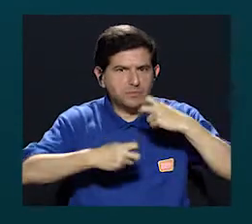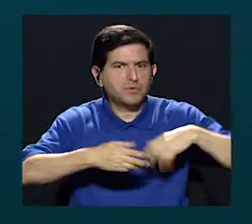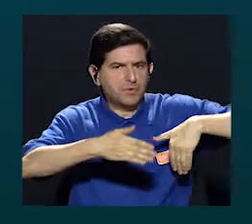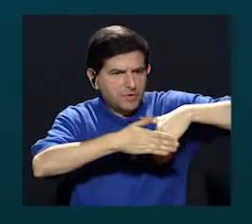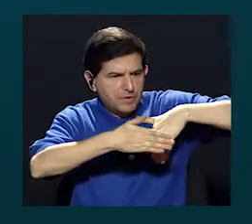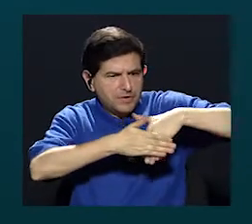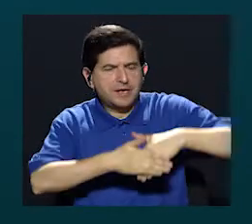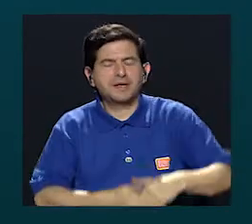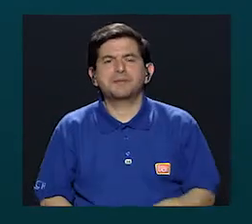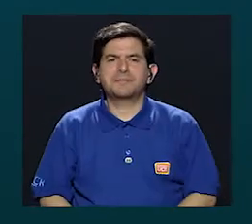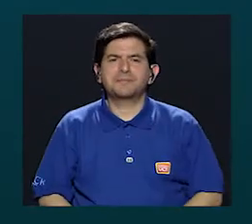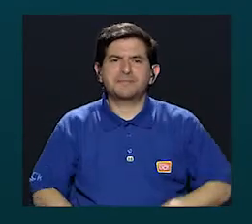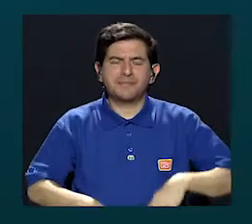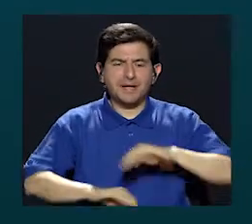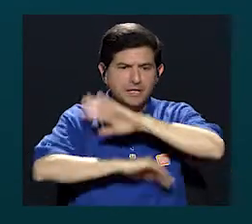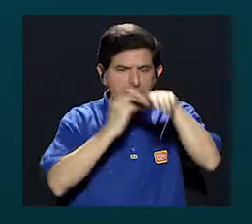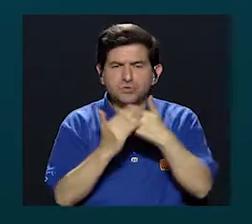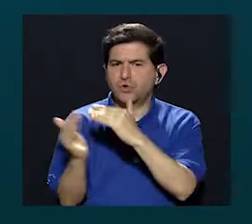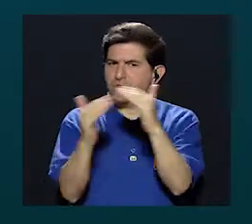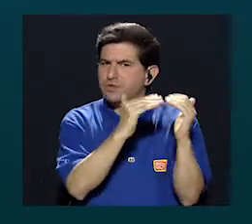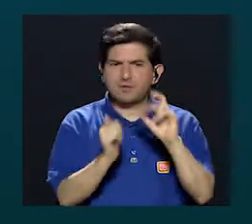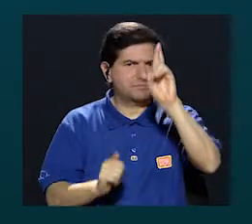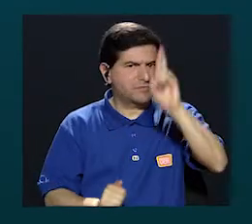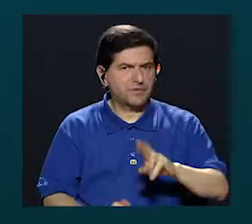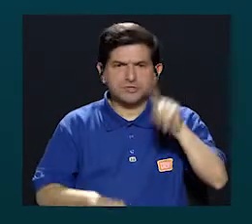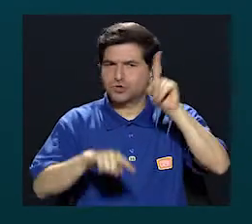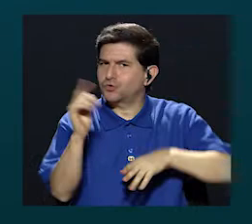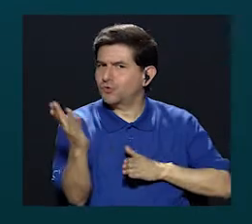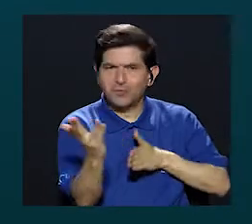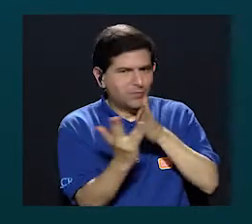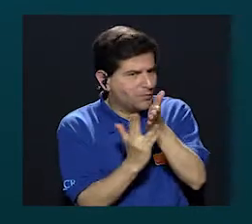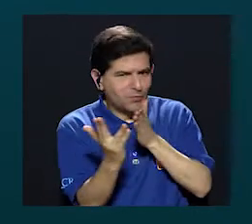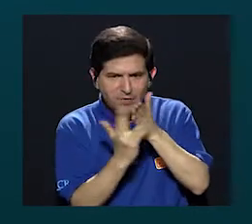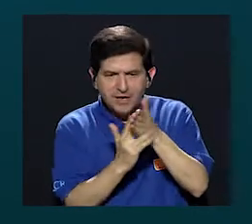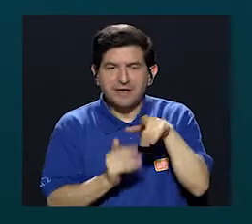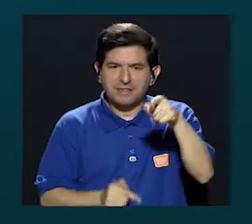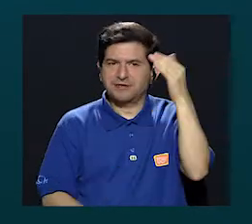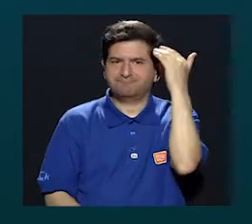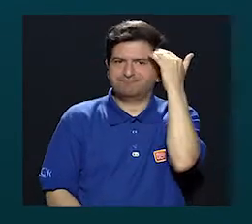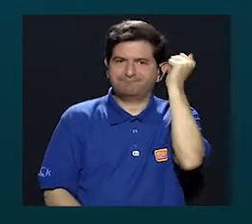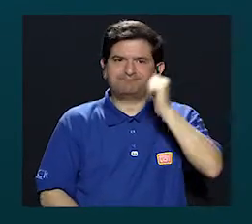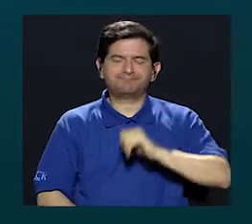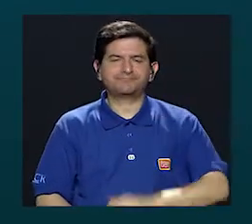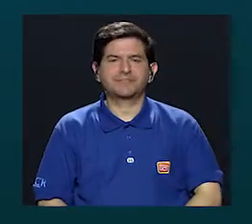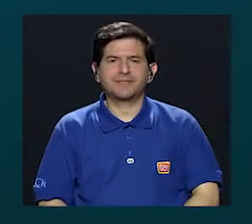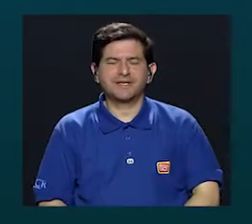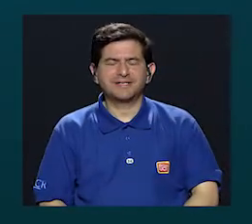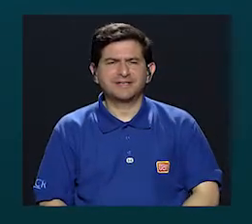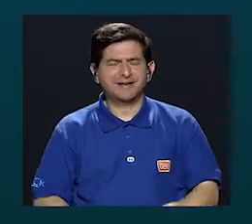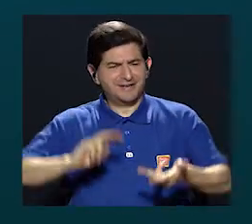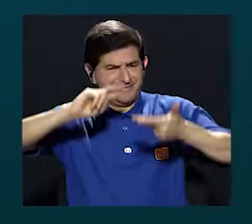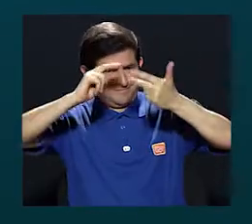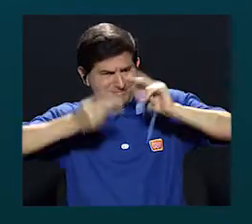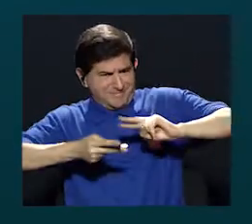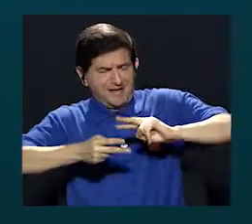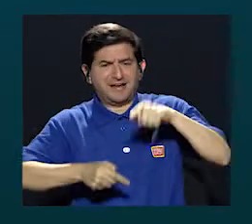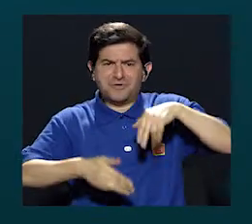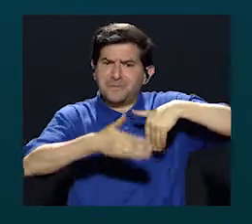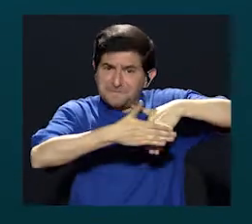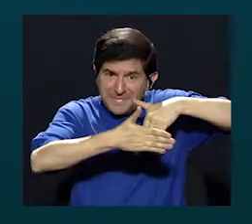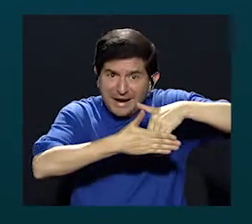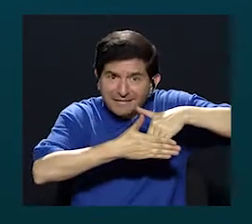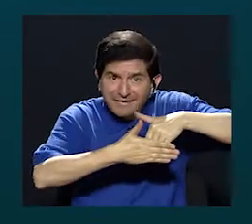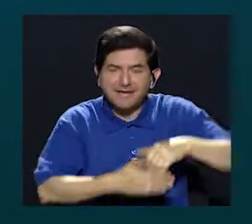que impide a la totalidad de la población costarricense tener acceso a este conocimiento. Irónicamente, esa